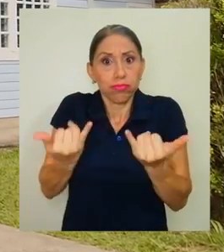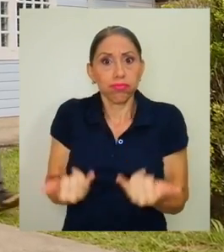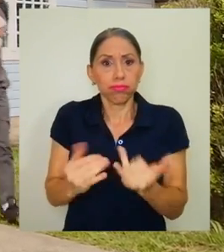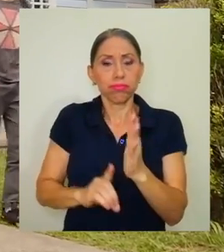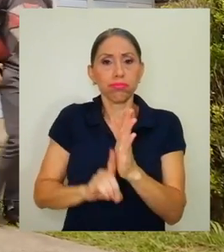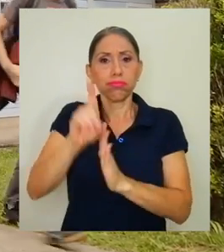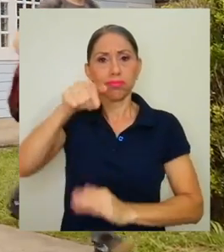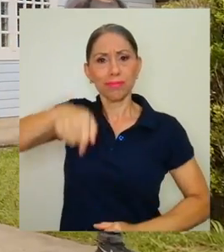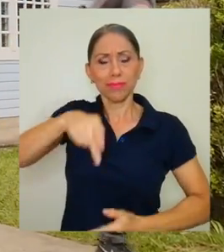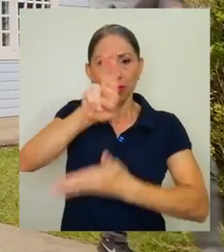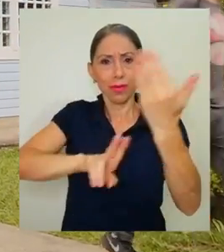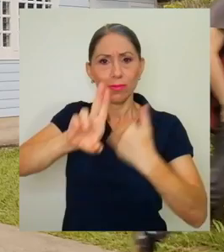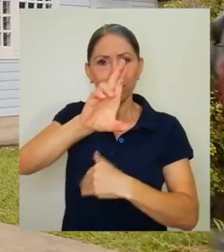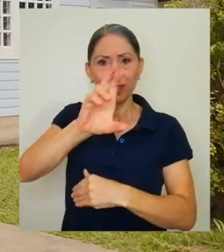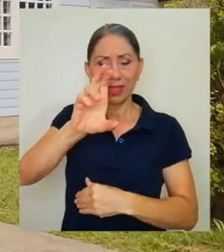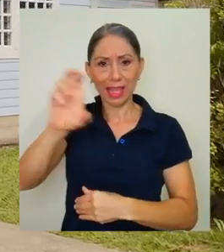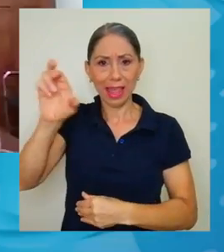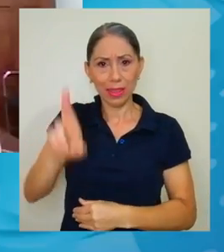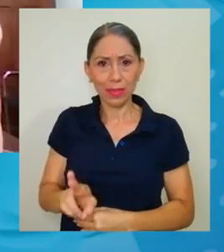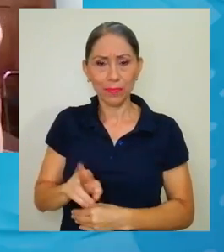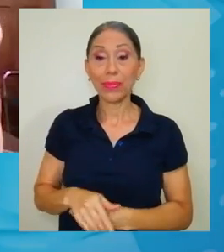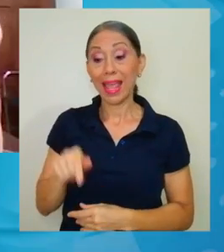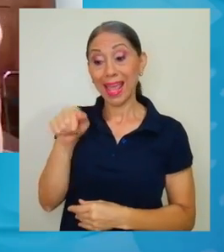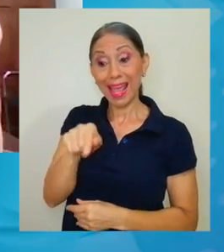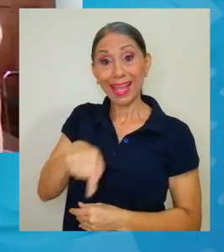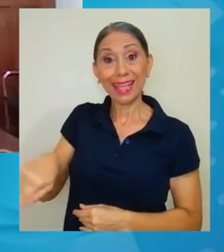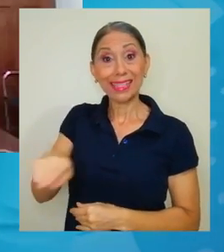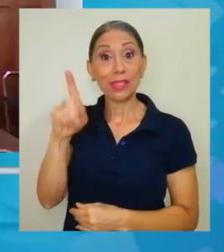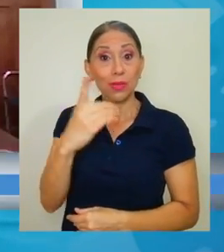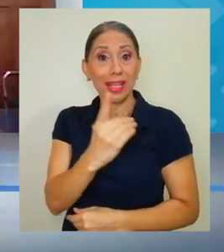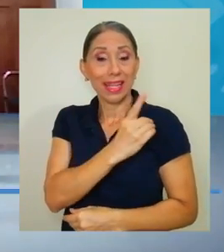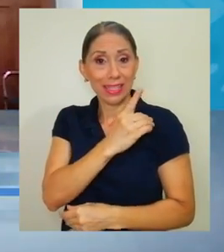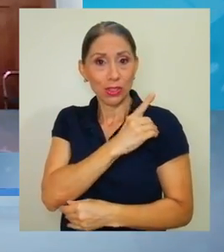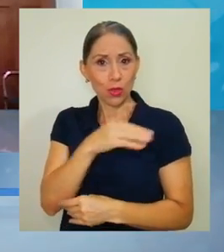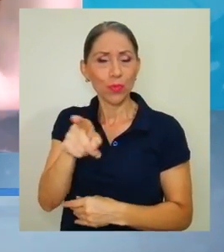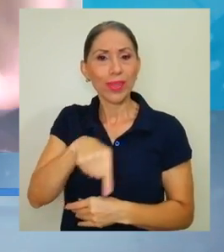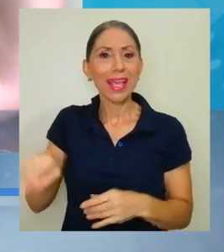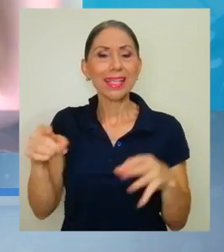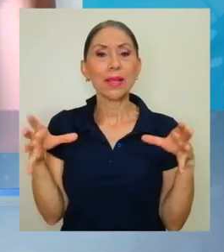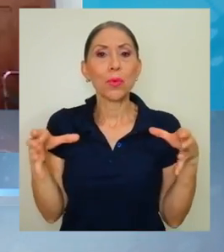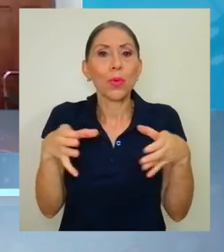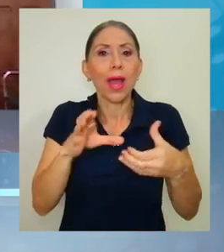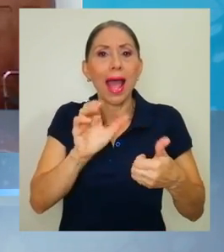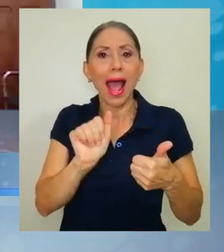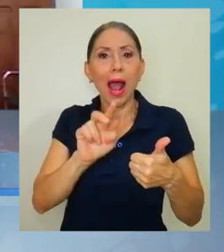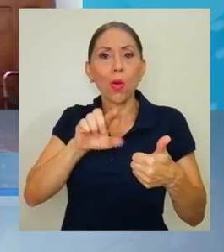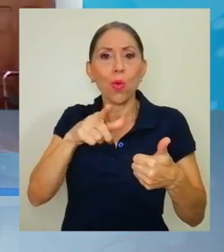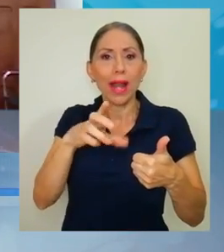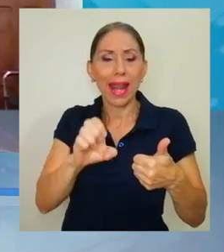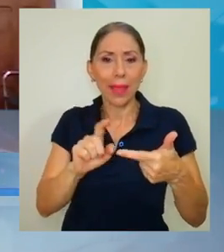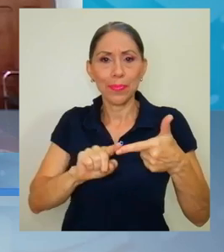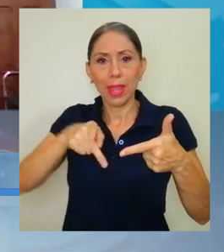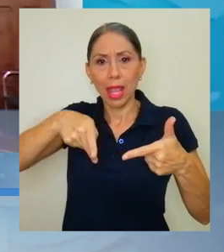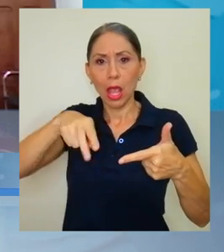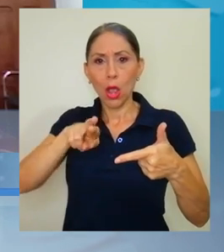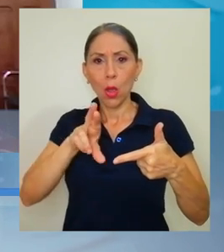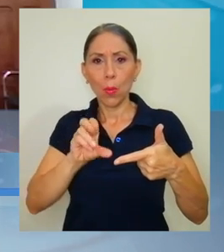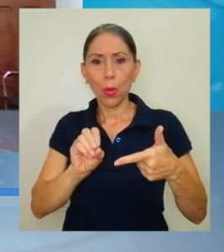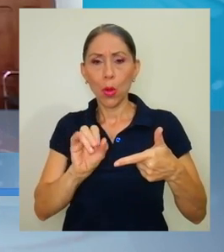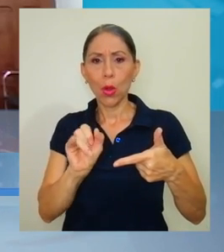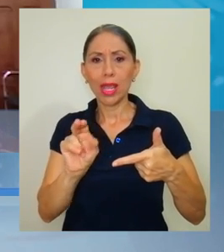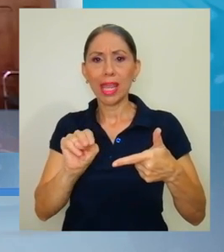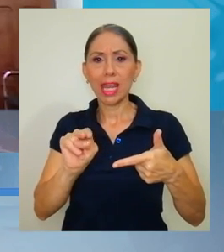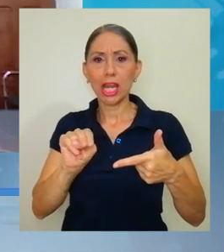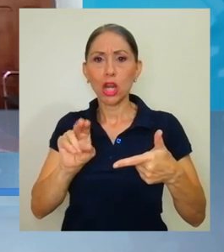universidad. DIPROVIT es una dirección en que estamos juntando a AUGE, en que estamos juntando a Proinnova, en que estamos